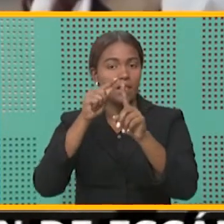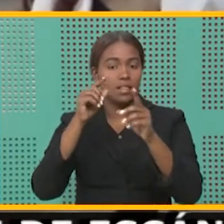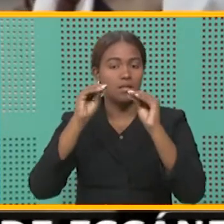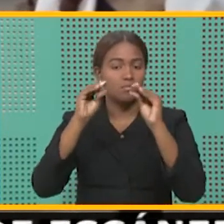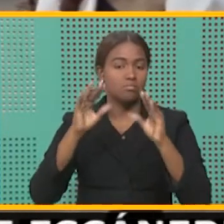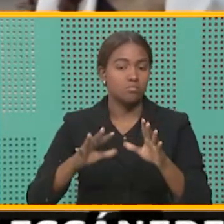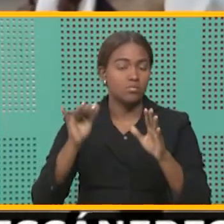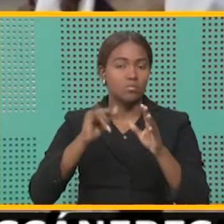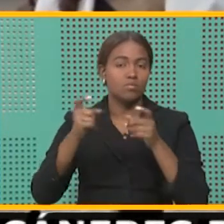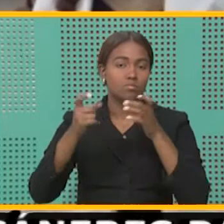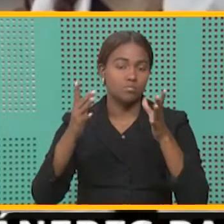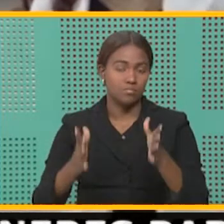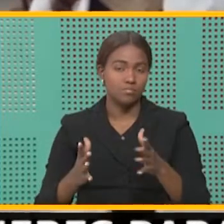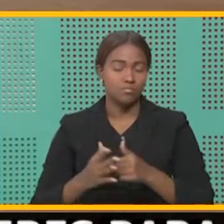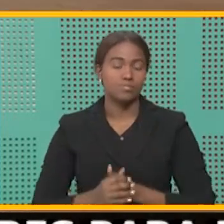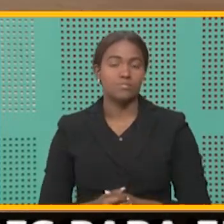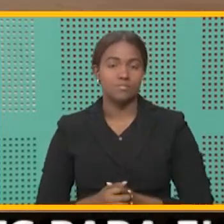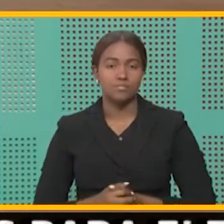administrativas.